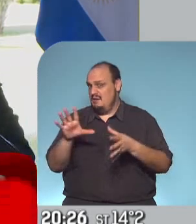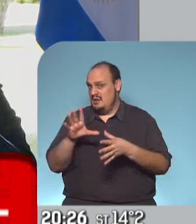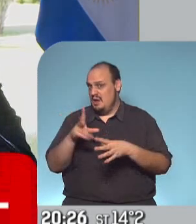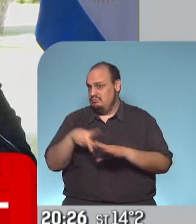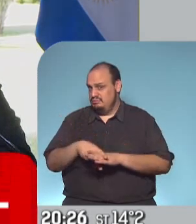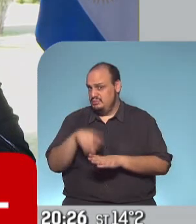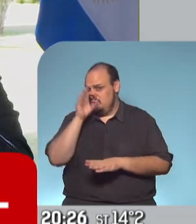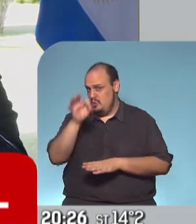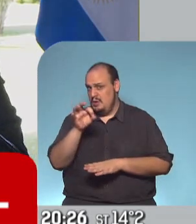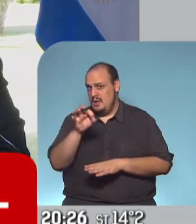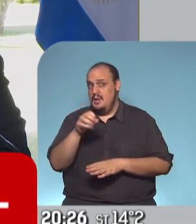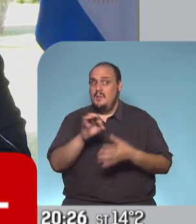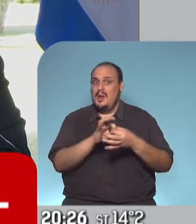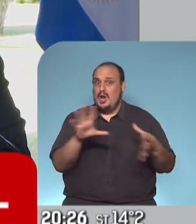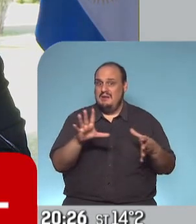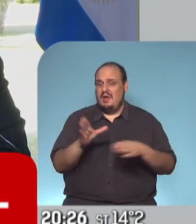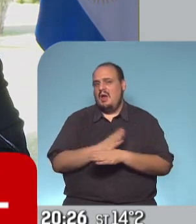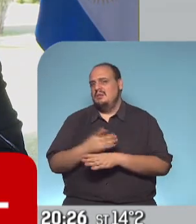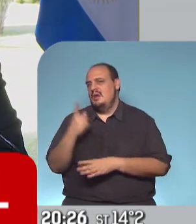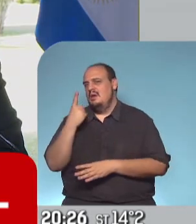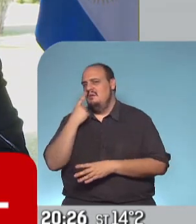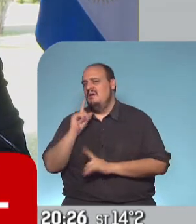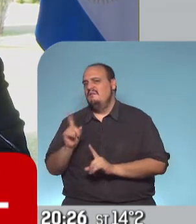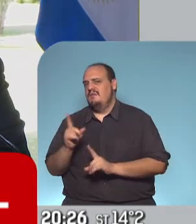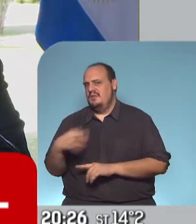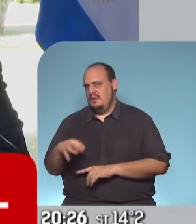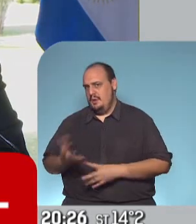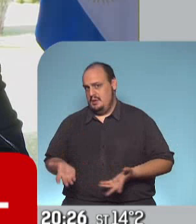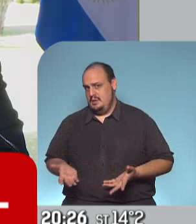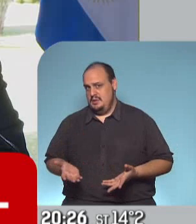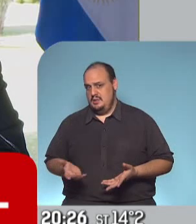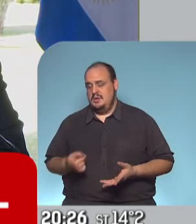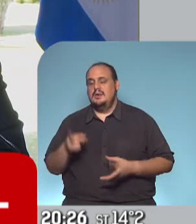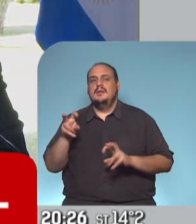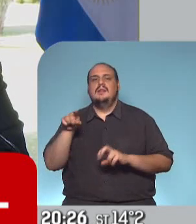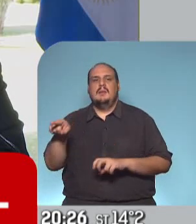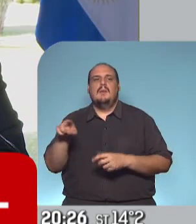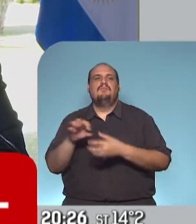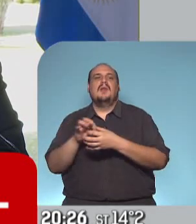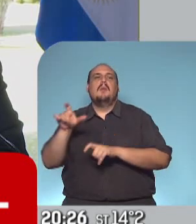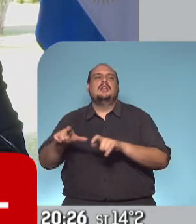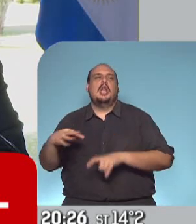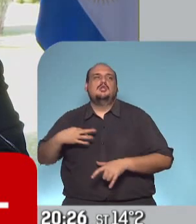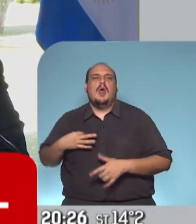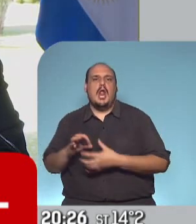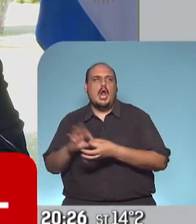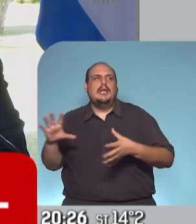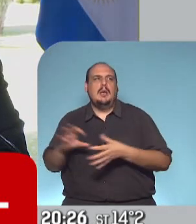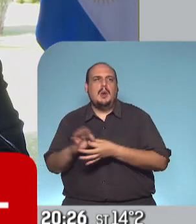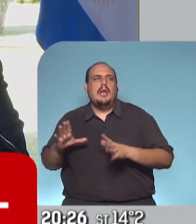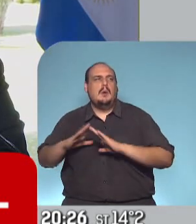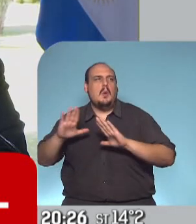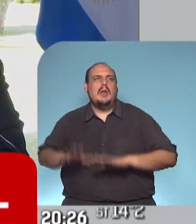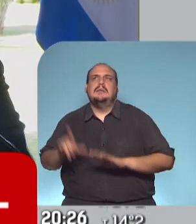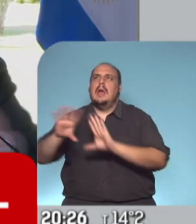libres tenemos que estar vivos y es una respuesta a una crítica recurrente que se hace con el tema de la libertad de los ciudadanos y qué pasa con las cuarentenas